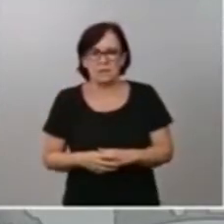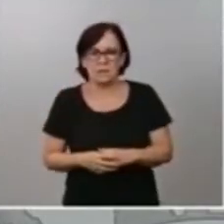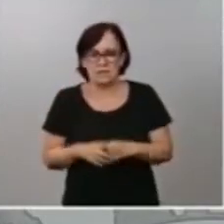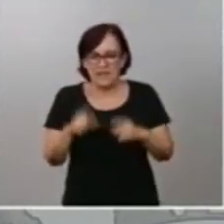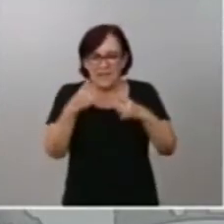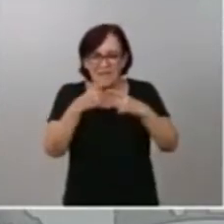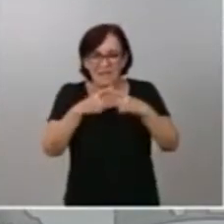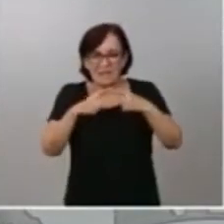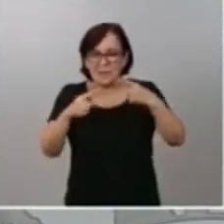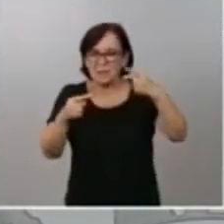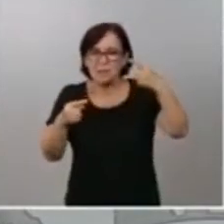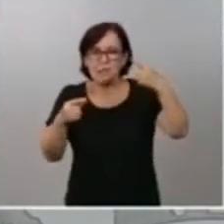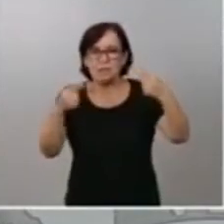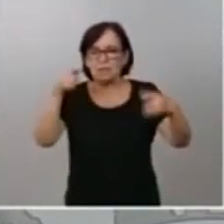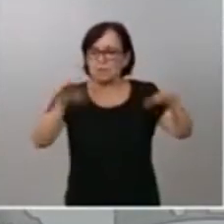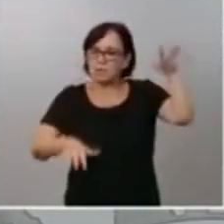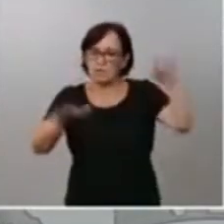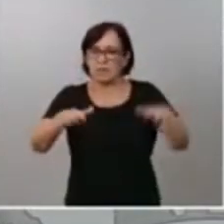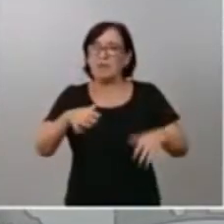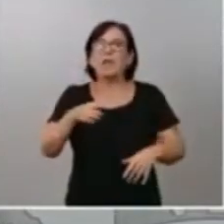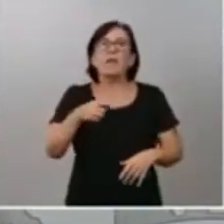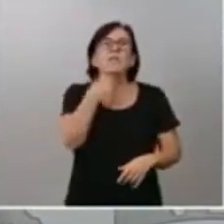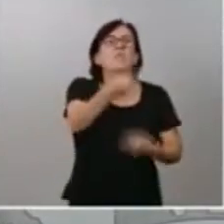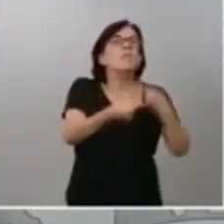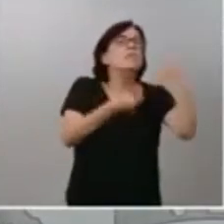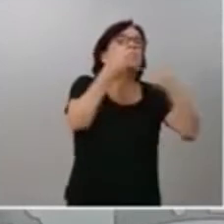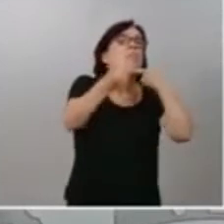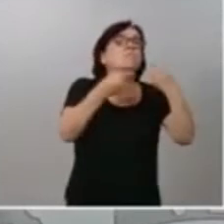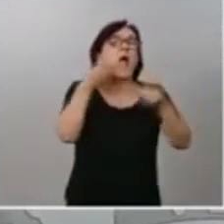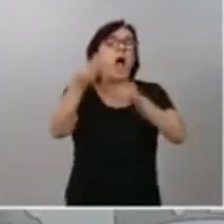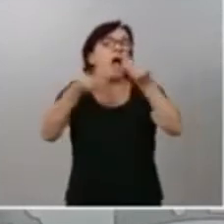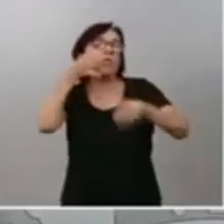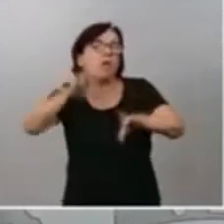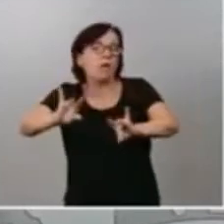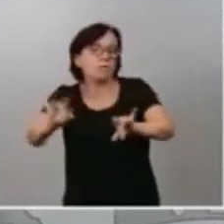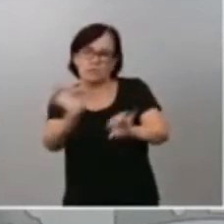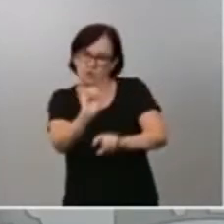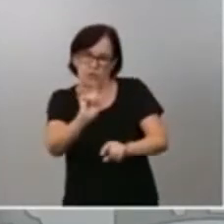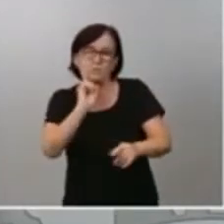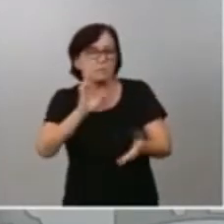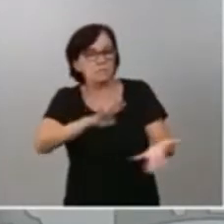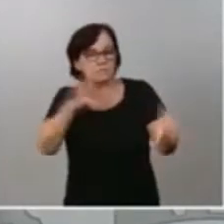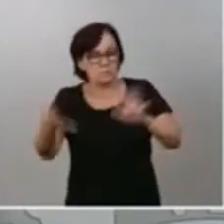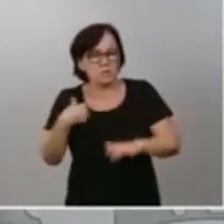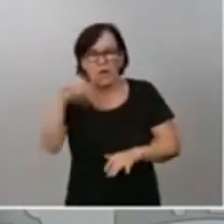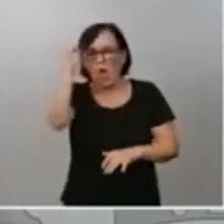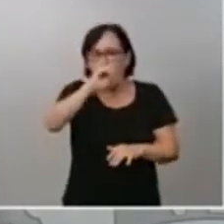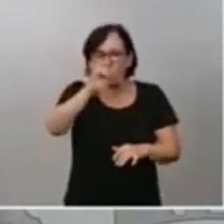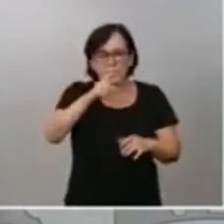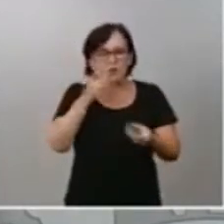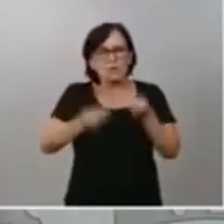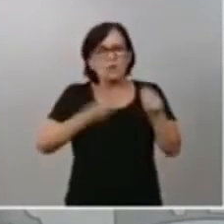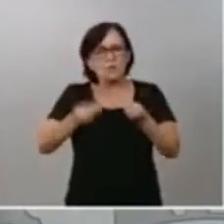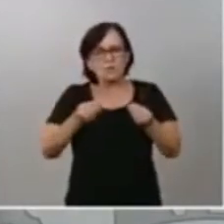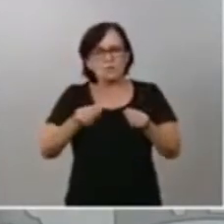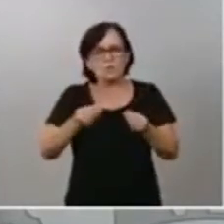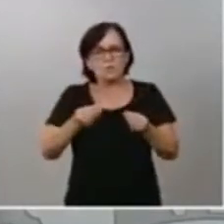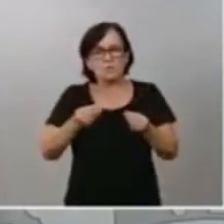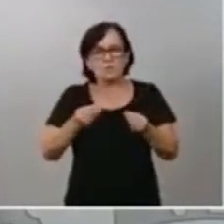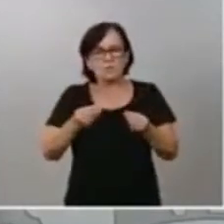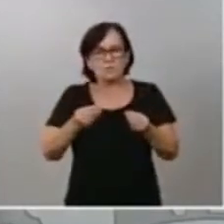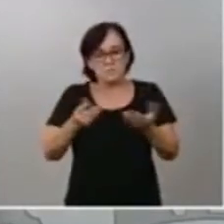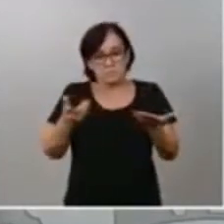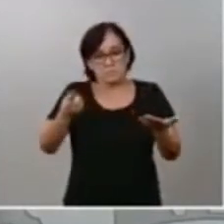existir entre el decir y el hacer. Para ello, debemos dejar a un lado las opiniones y someternos, en consecuencia, al juicio de los datos.